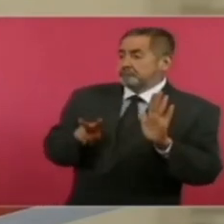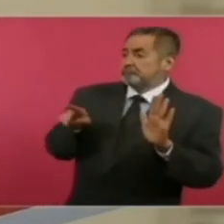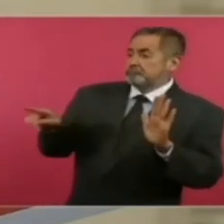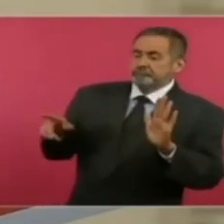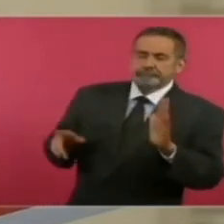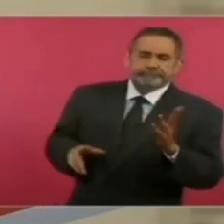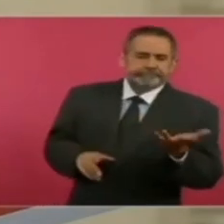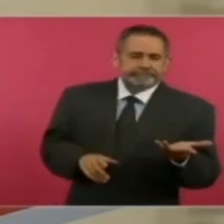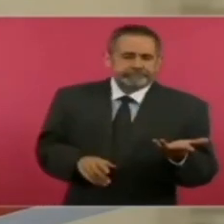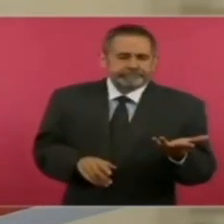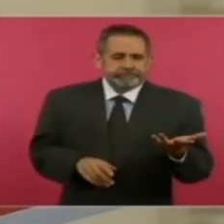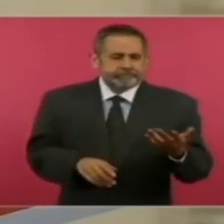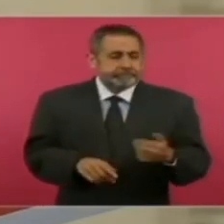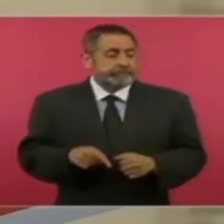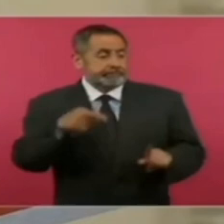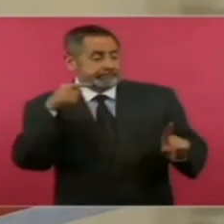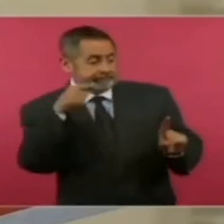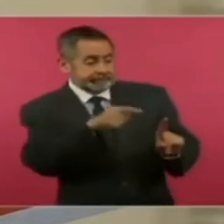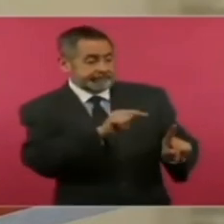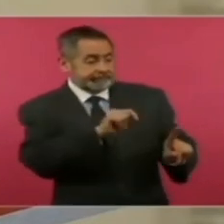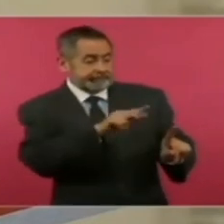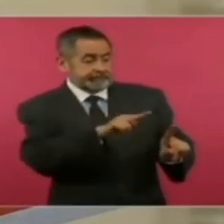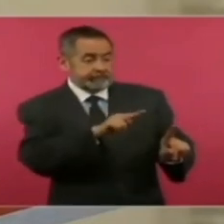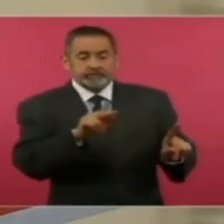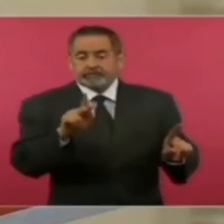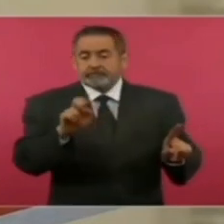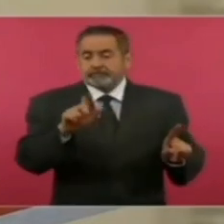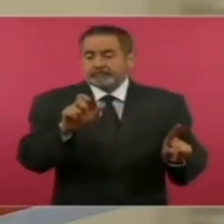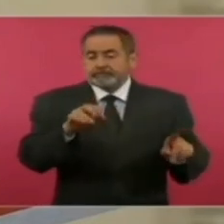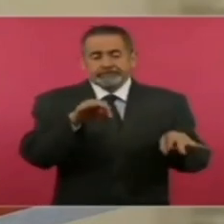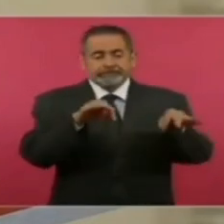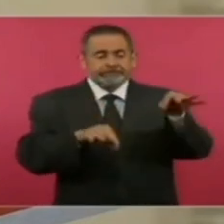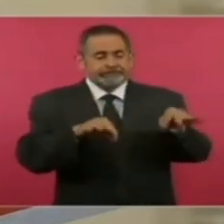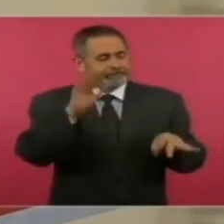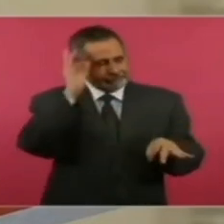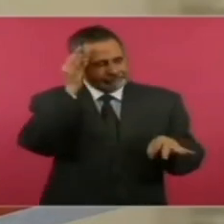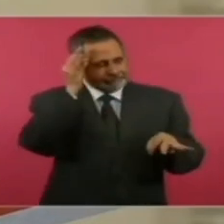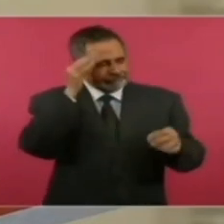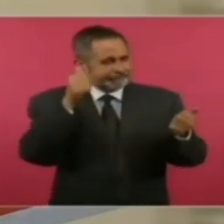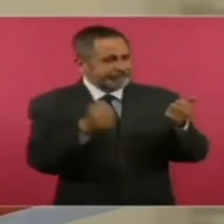es un pelele un títere una empleada